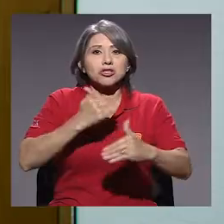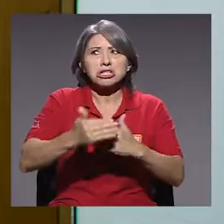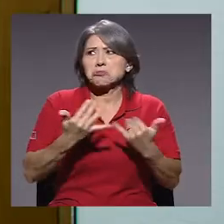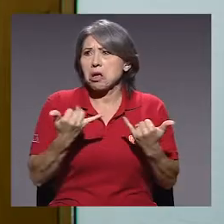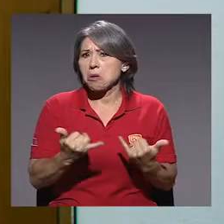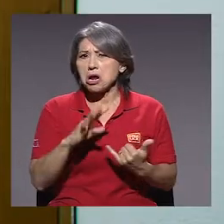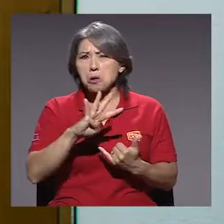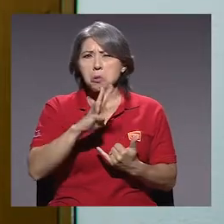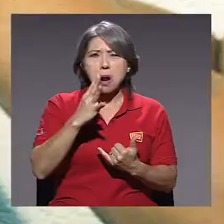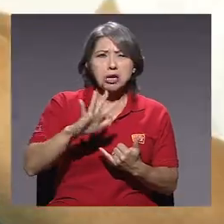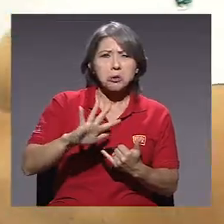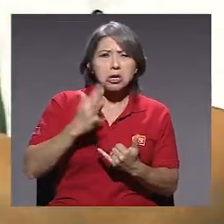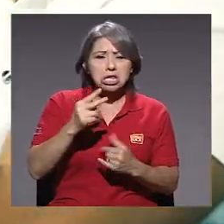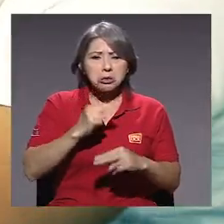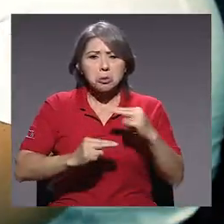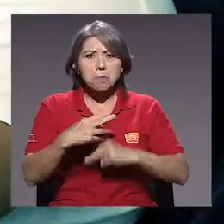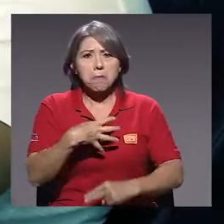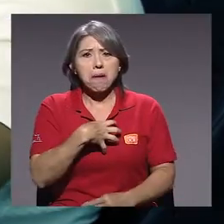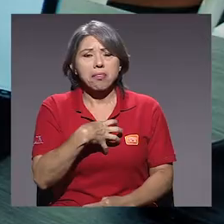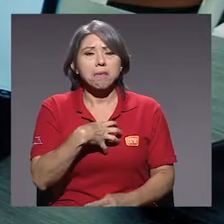cuarto, quinto emprendimiento.